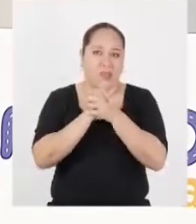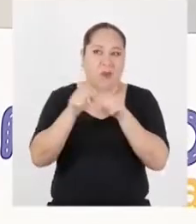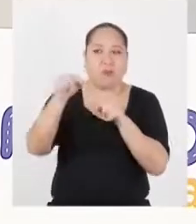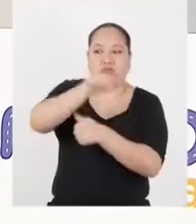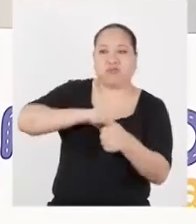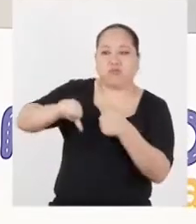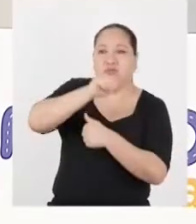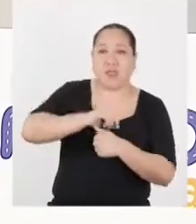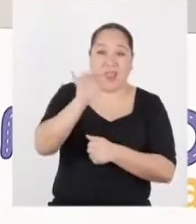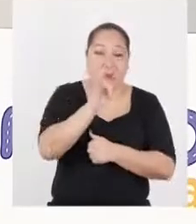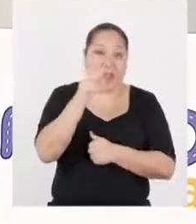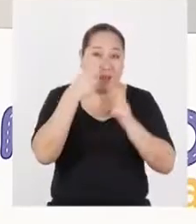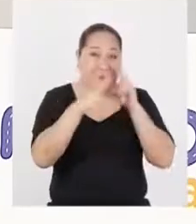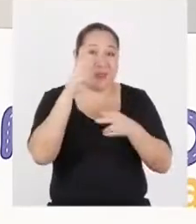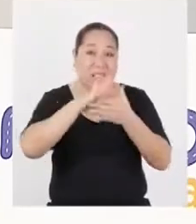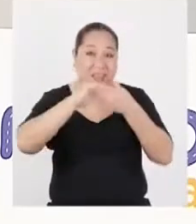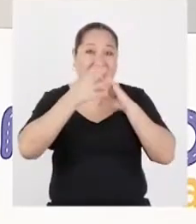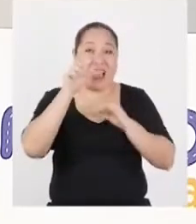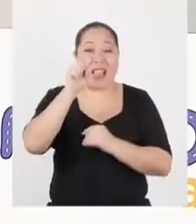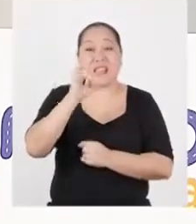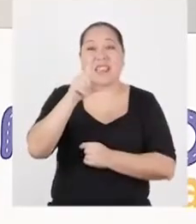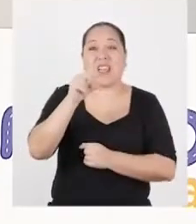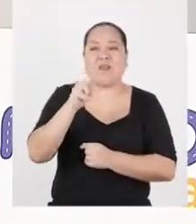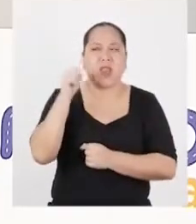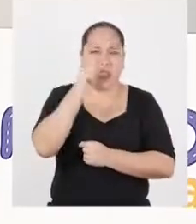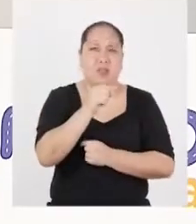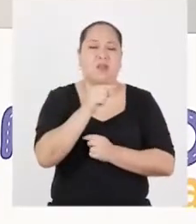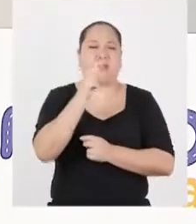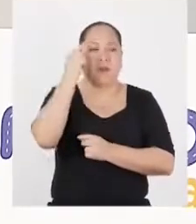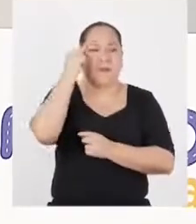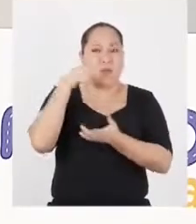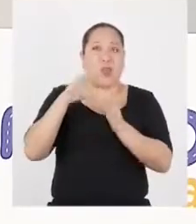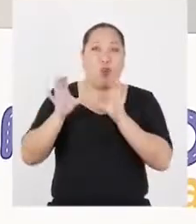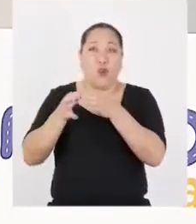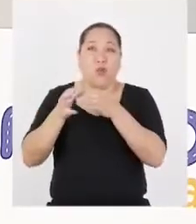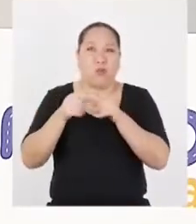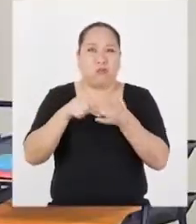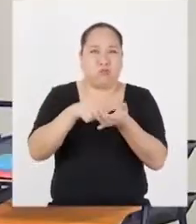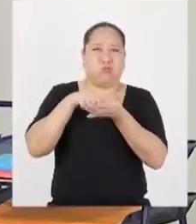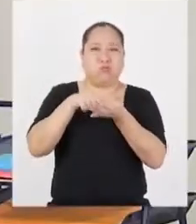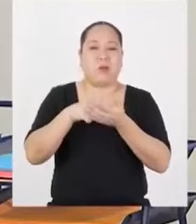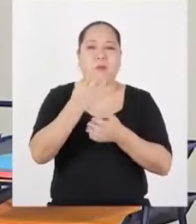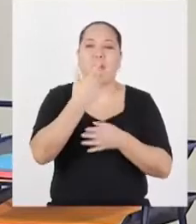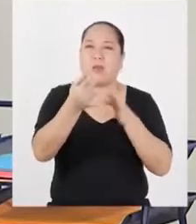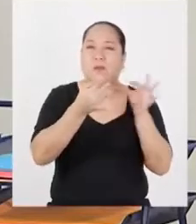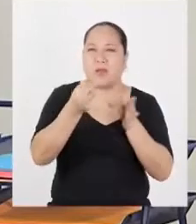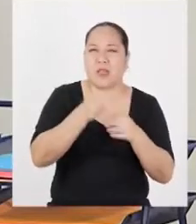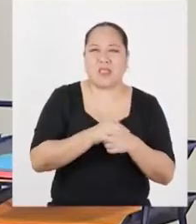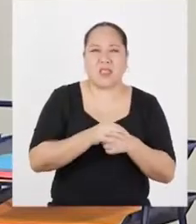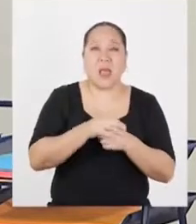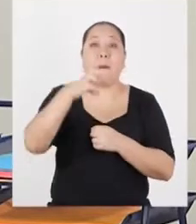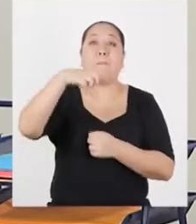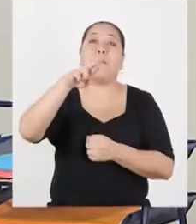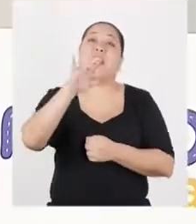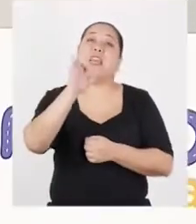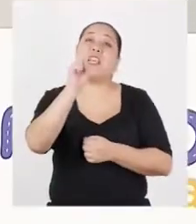también del entorno. Como acabamos de ver en la historia de Silvia. Ella tuvo que enfrentar una presión de grupo. Mejor explicas bonito qué es